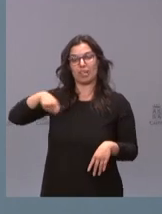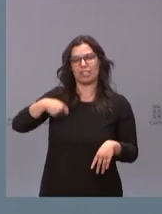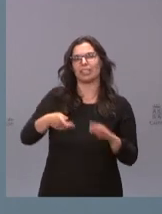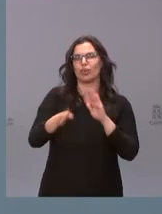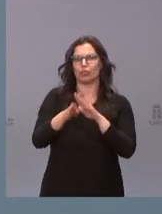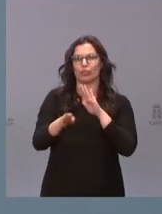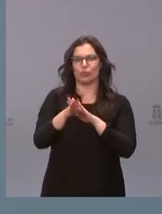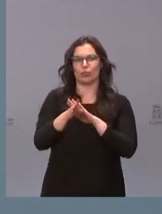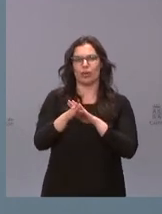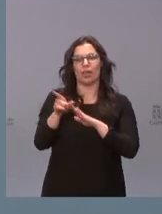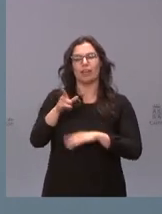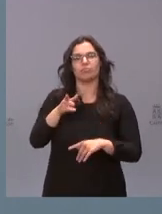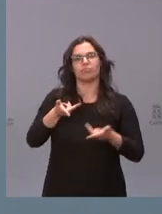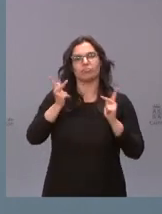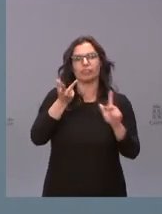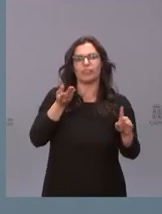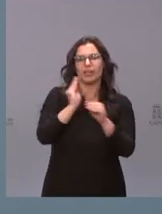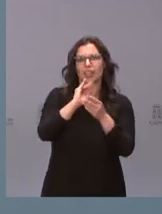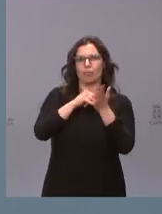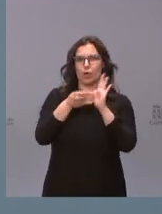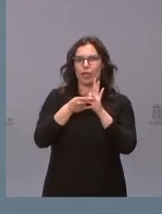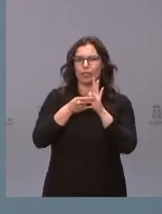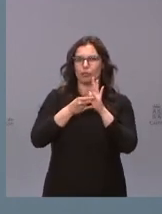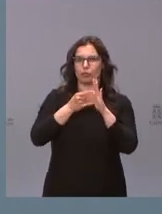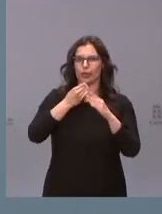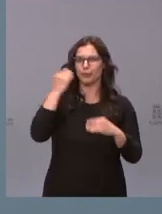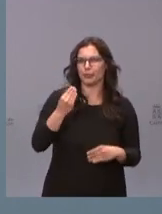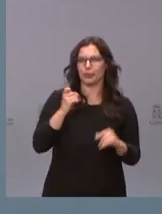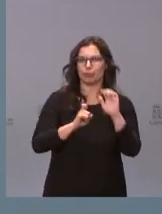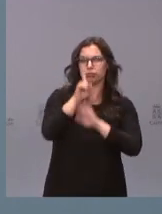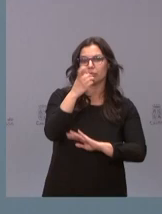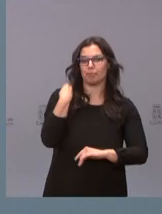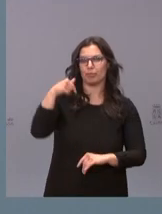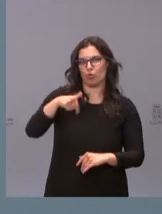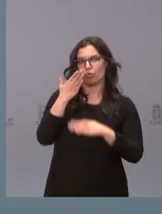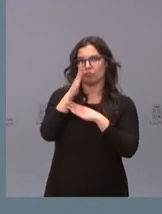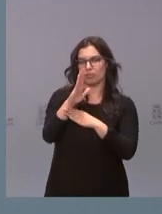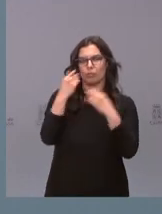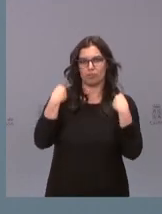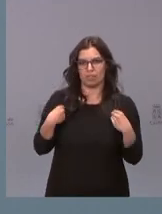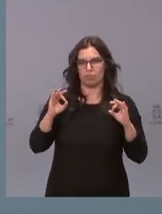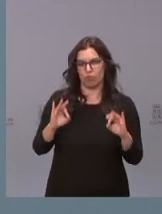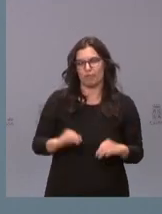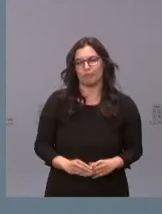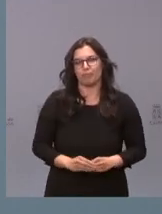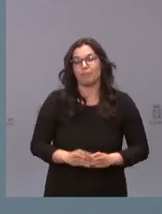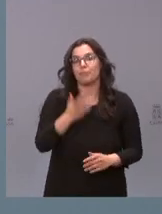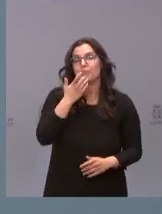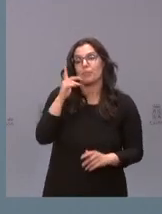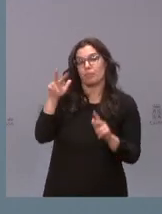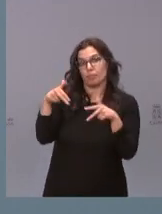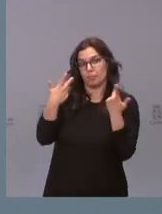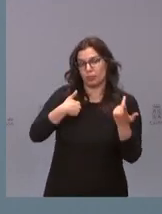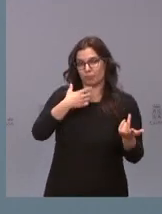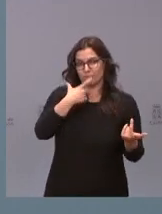permitiendo financiar proyectos, si cabe, más ambiciosos como el que hoy nos ocupan. Si me permiten, y a título